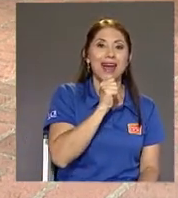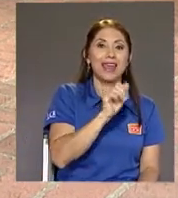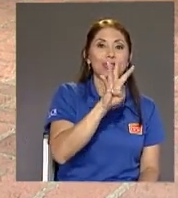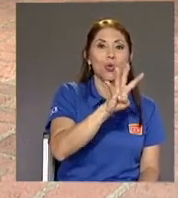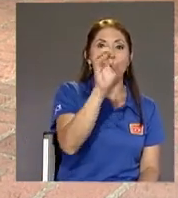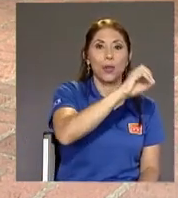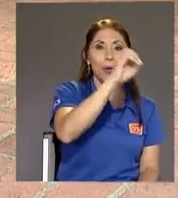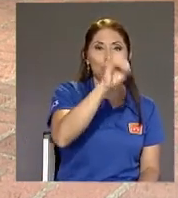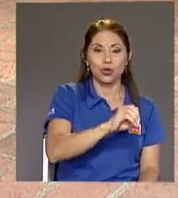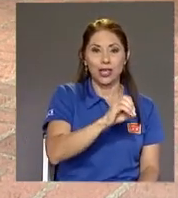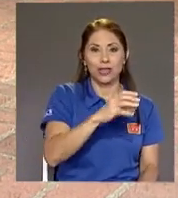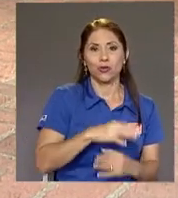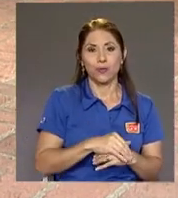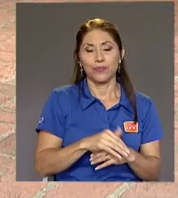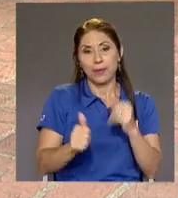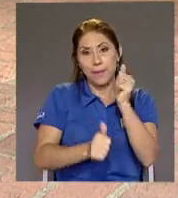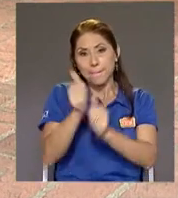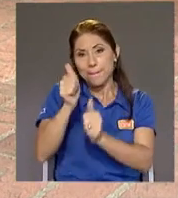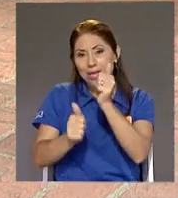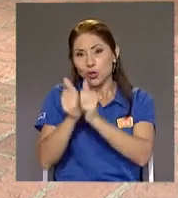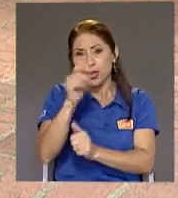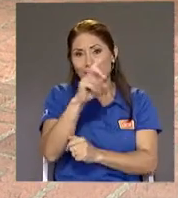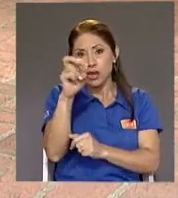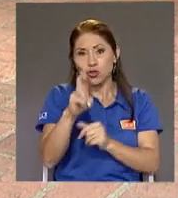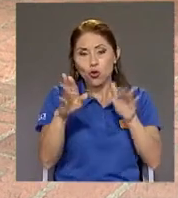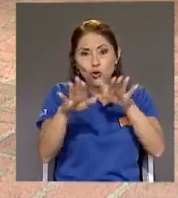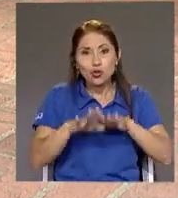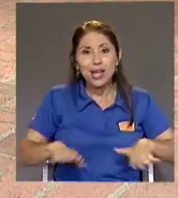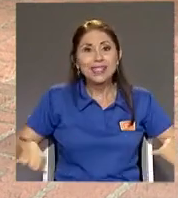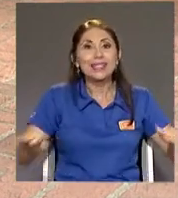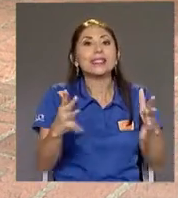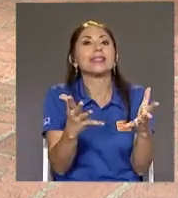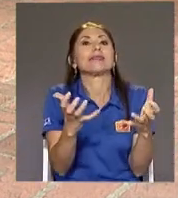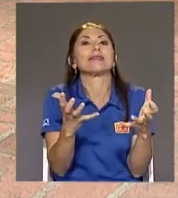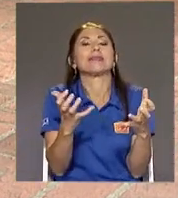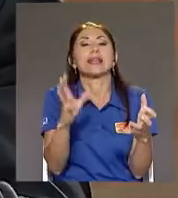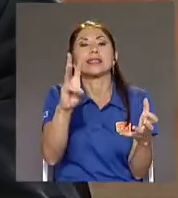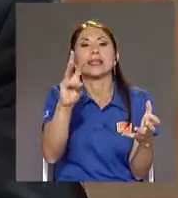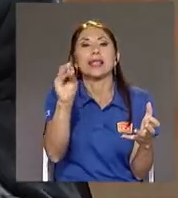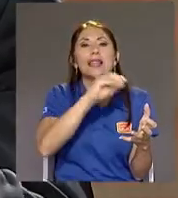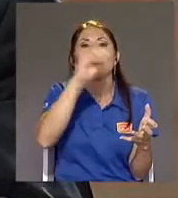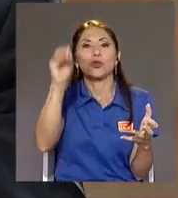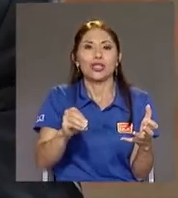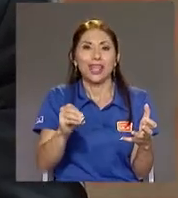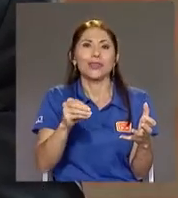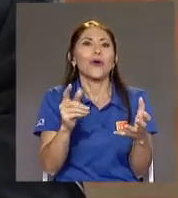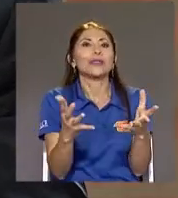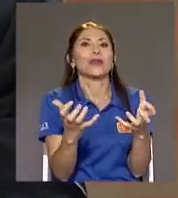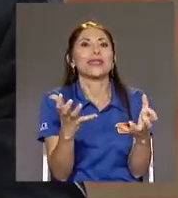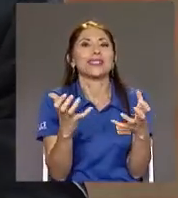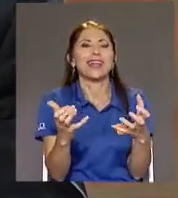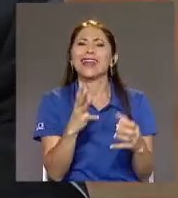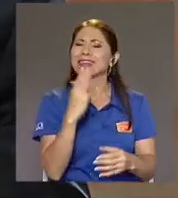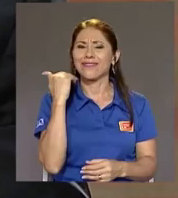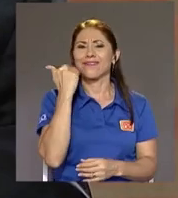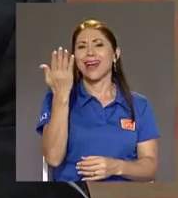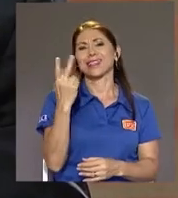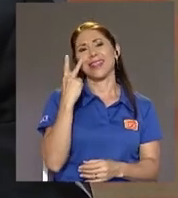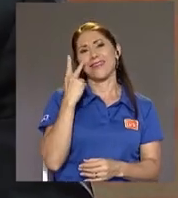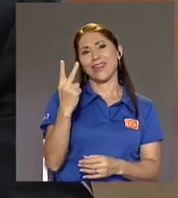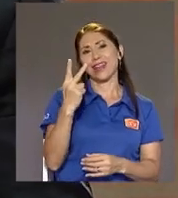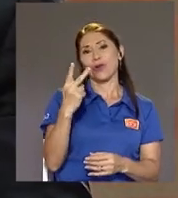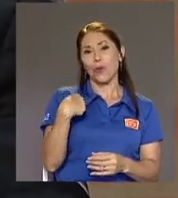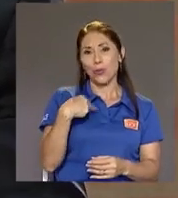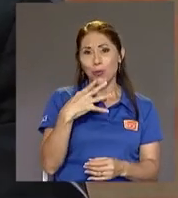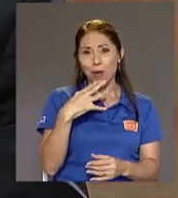Que es lo que La mayoría Los costavicenses Generalmente aspiran Y eso es fácil de ver Cuando uno habla Con la gente Y todo Es alrededor de 60